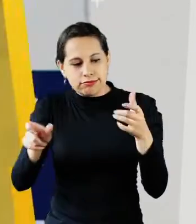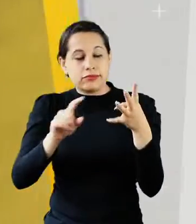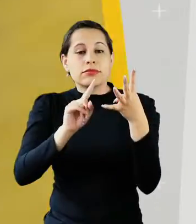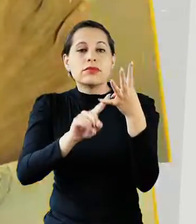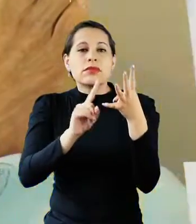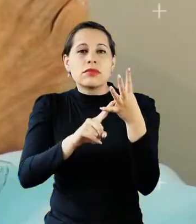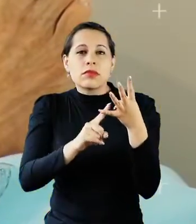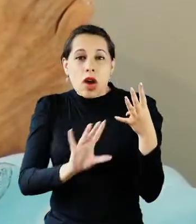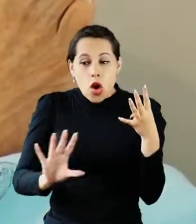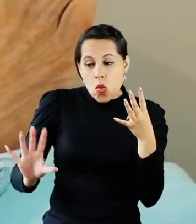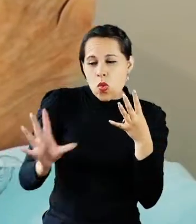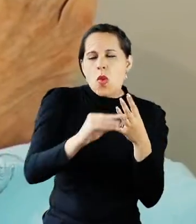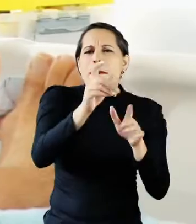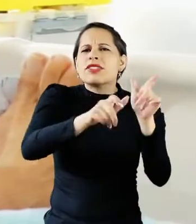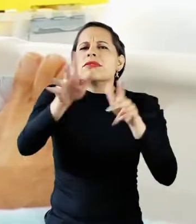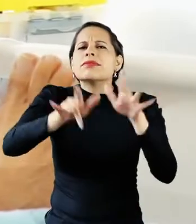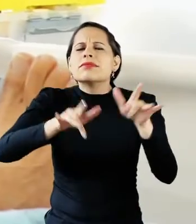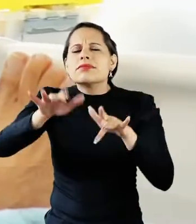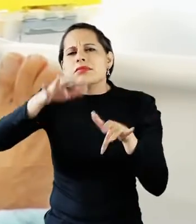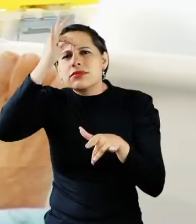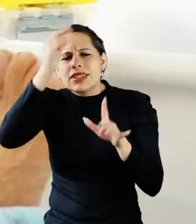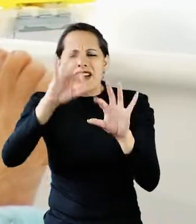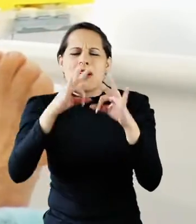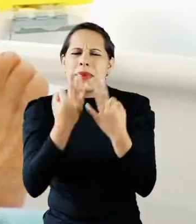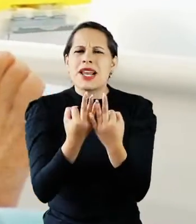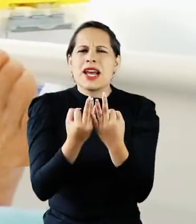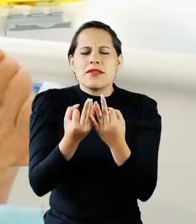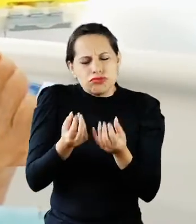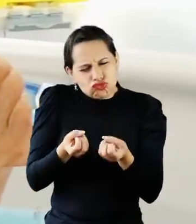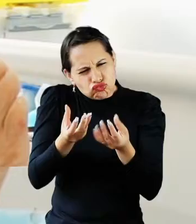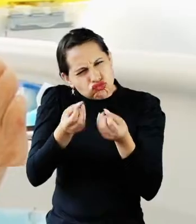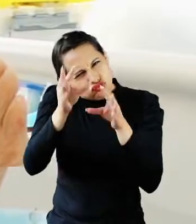Educar a los pacientes y a sus familias en acciones de autocuidado